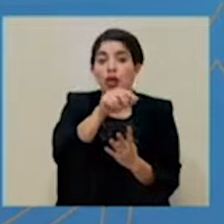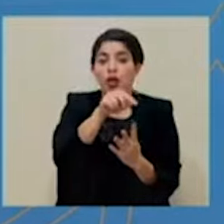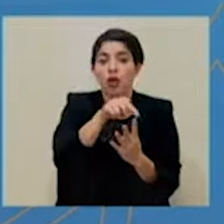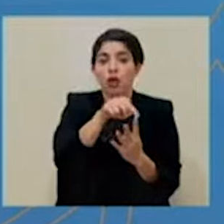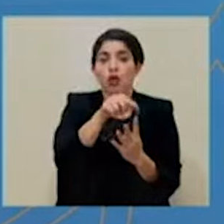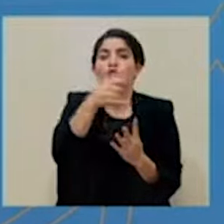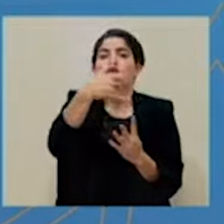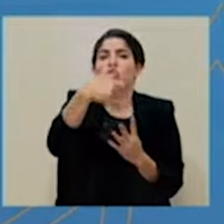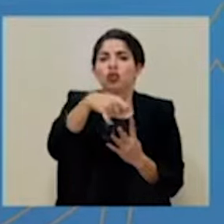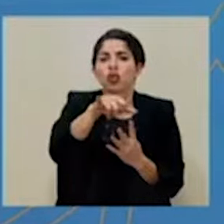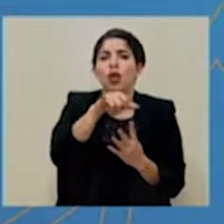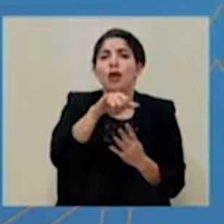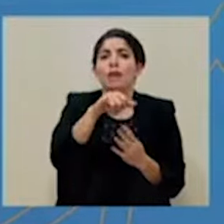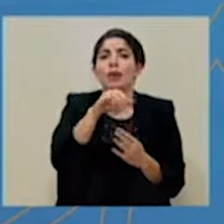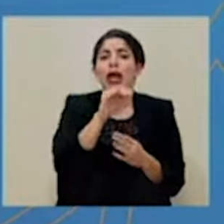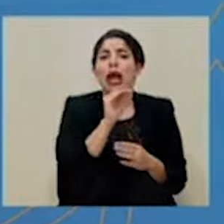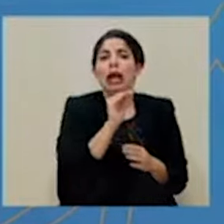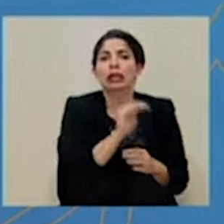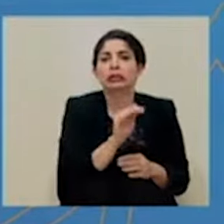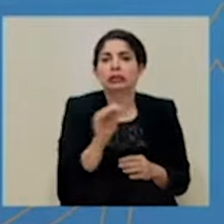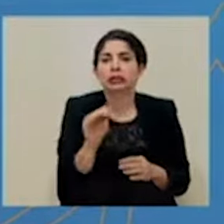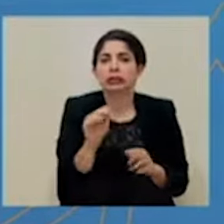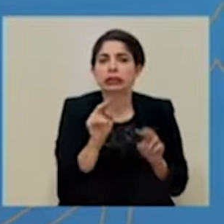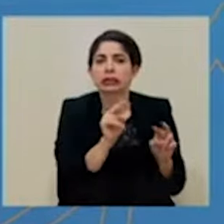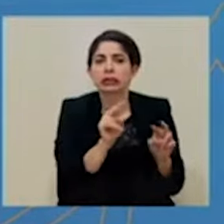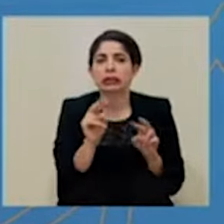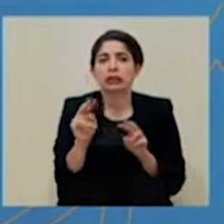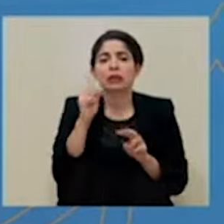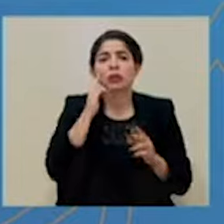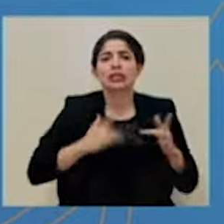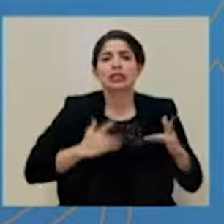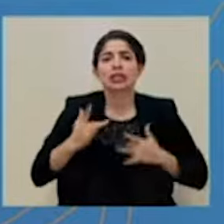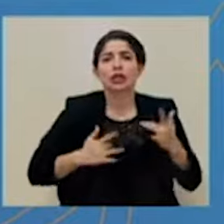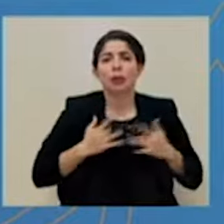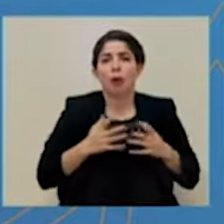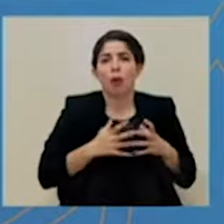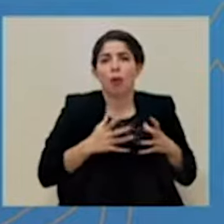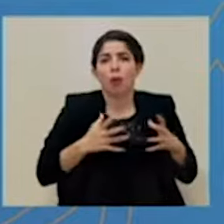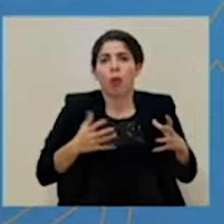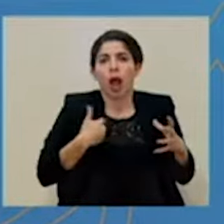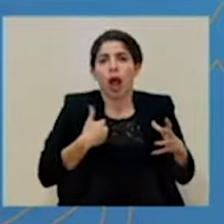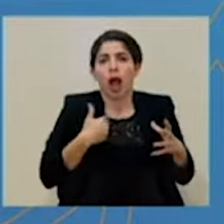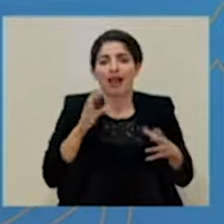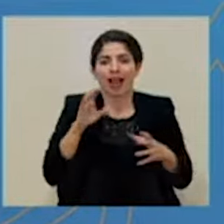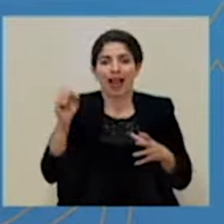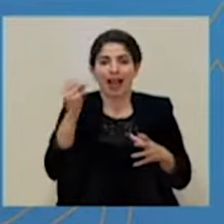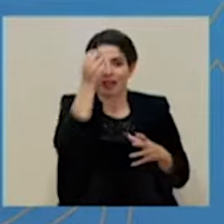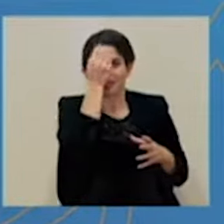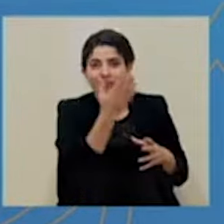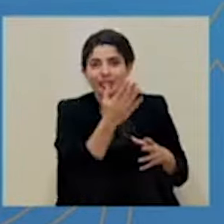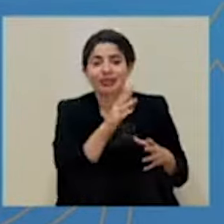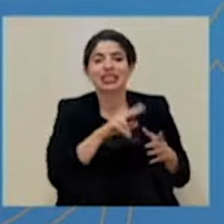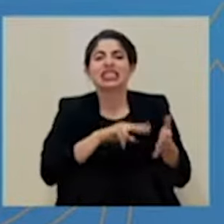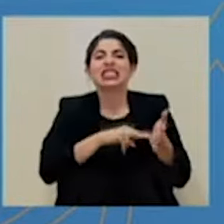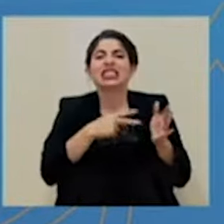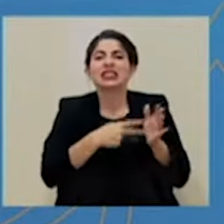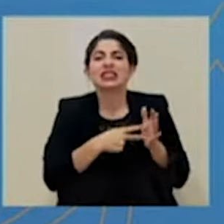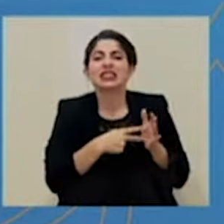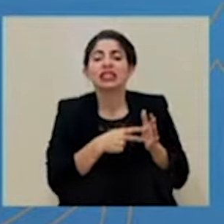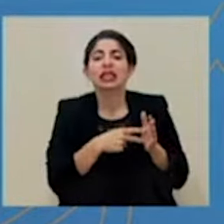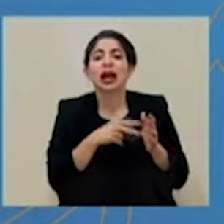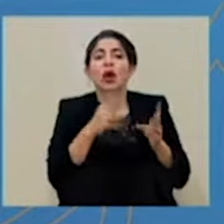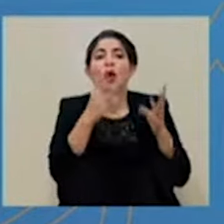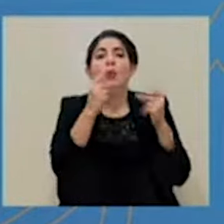alerta temprana por vigilancia sindrómica, que realiza la Caja Costarricense de Seguro Social. Esto tiene que ver con las